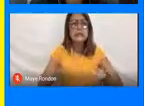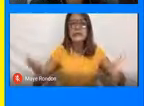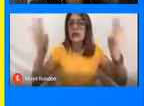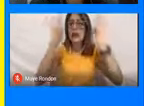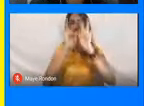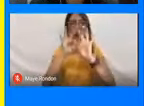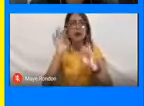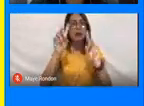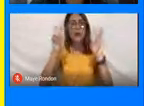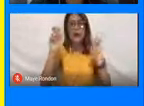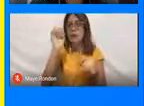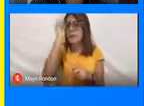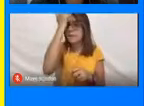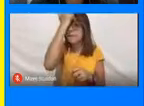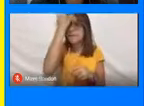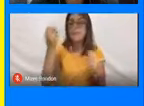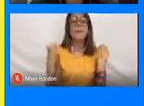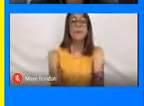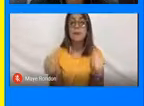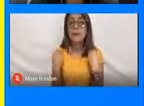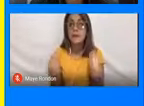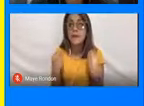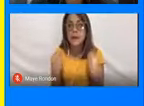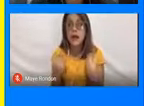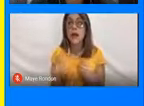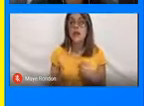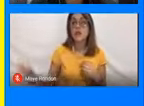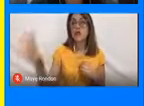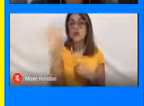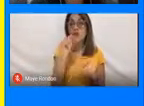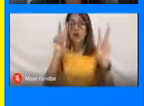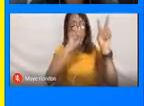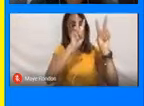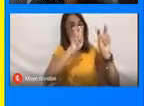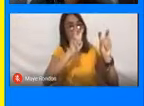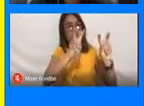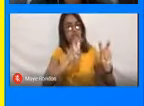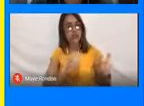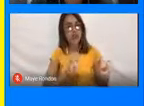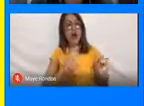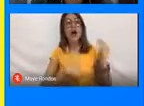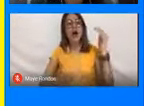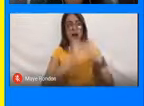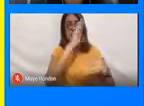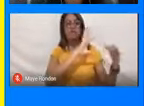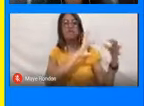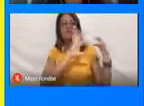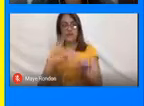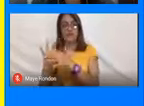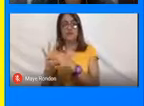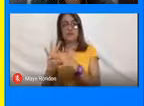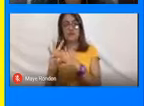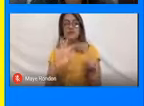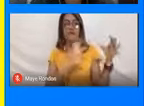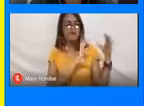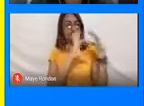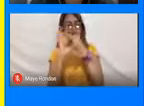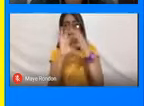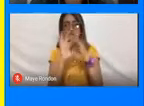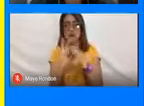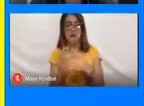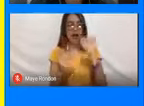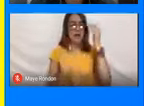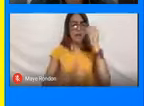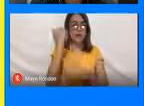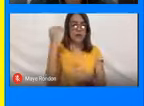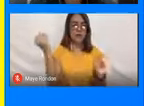transversales para empezar a articular todos los temas que habíamos empezado